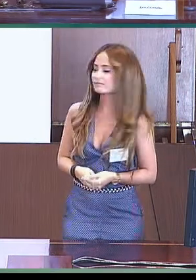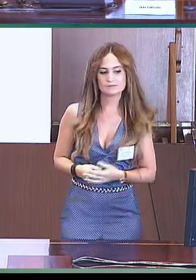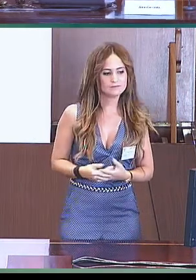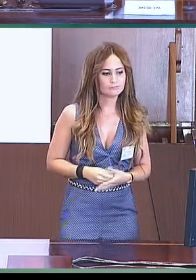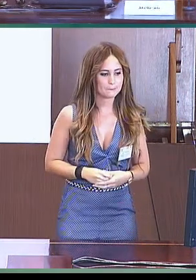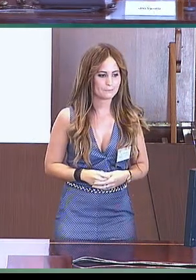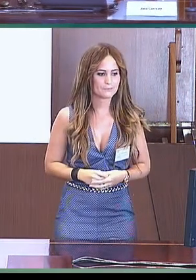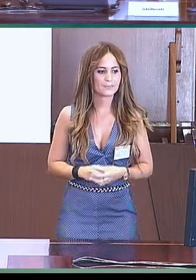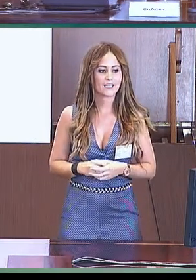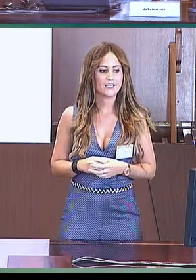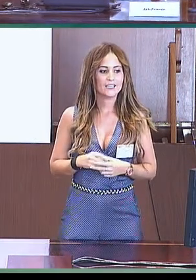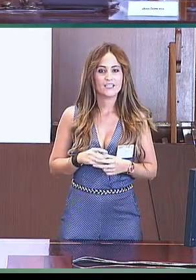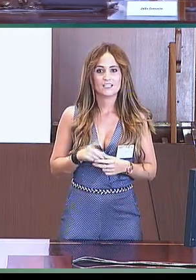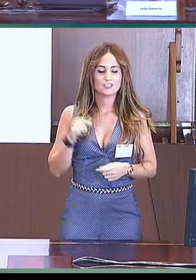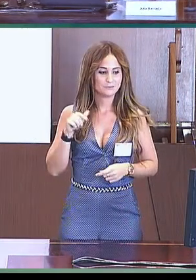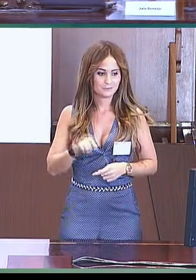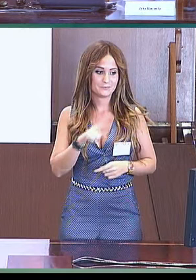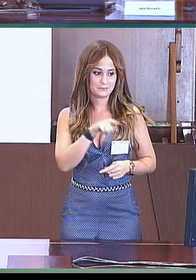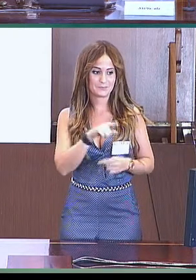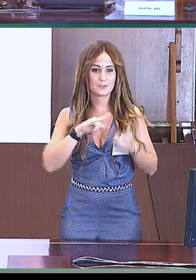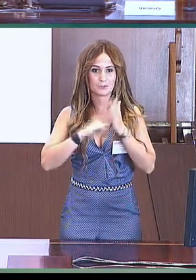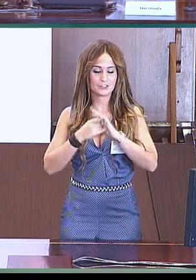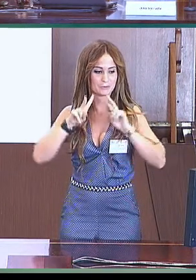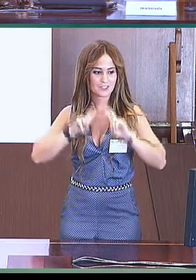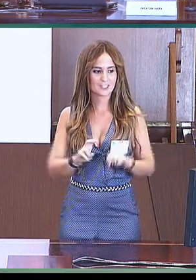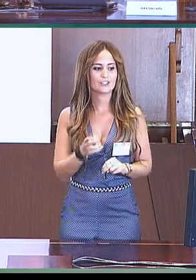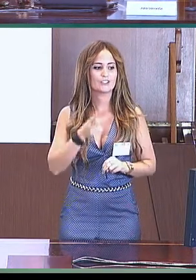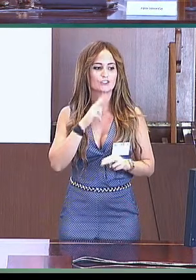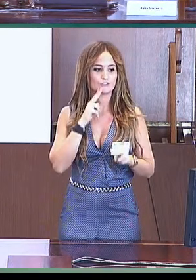El equipo está formado por todas esas personas que ahí aparecen.